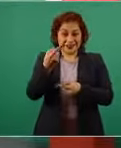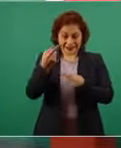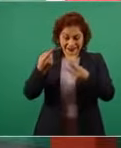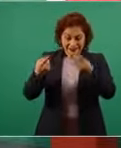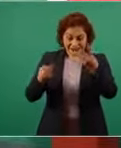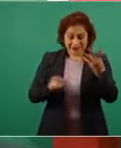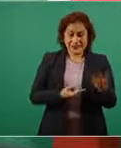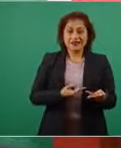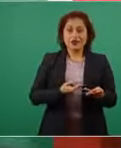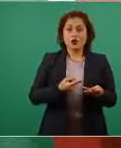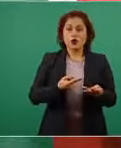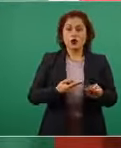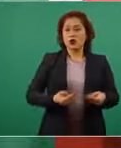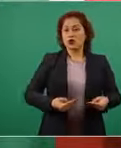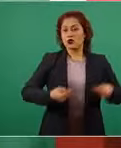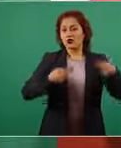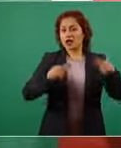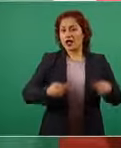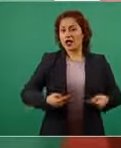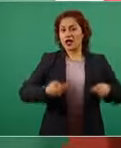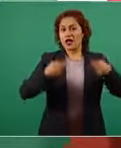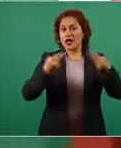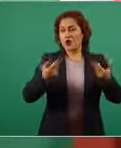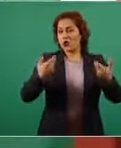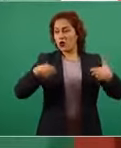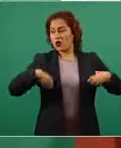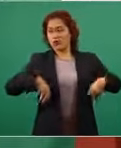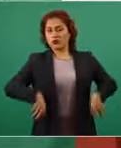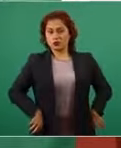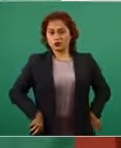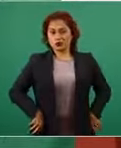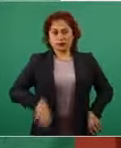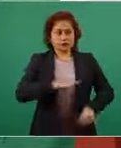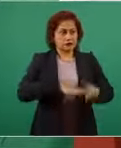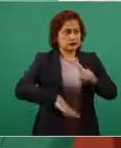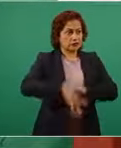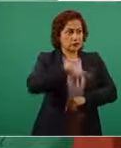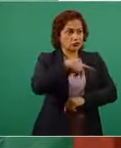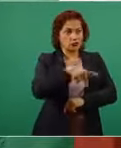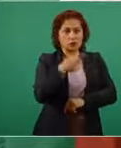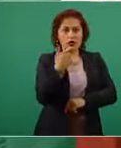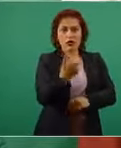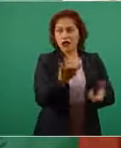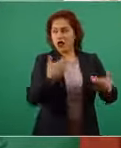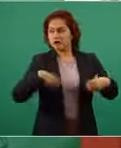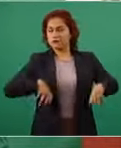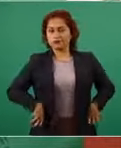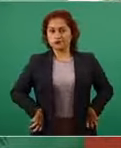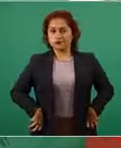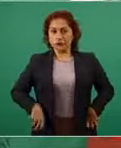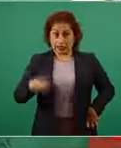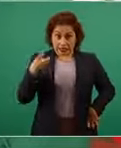del presupuesto que es dinero del pueblo pues ya no se pueden realizar se acabó la corrupción